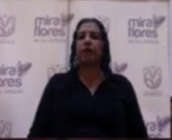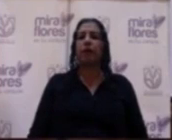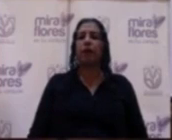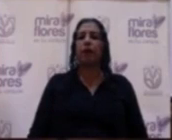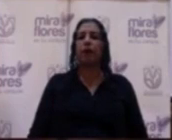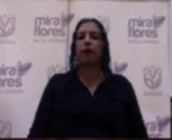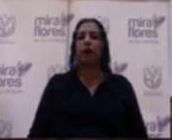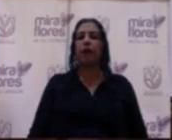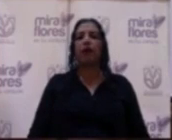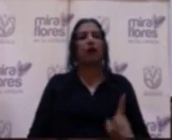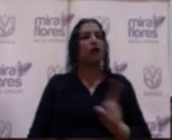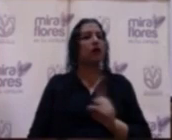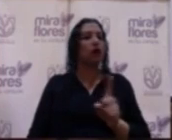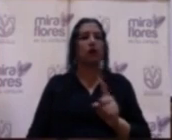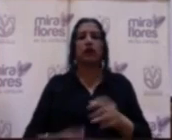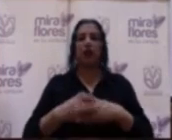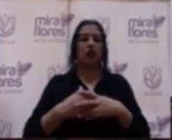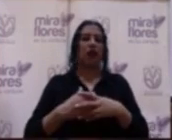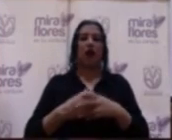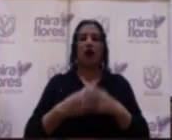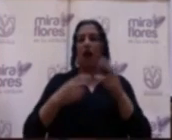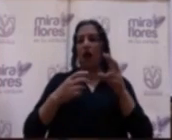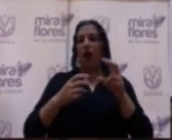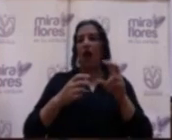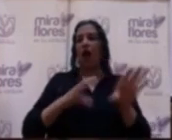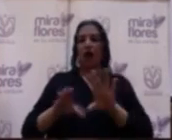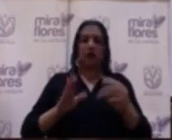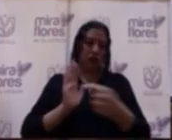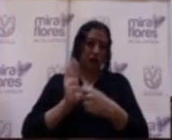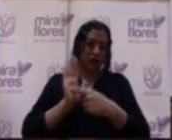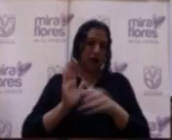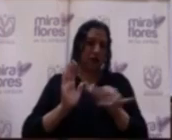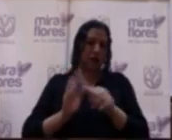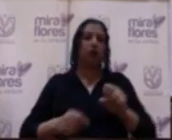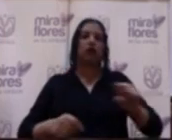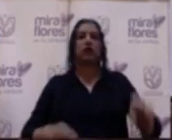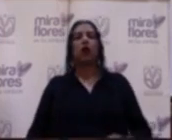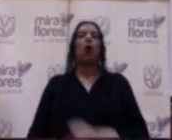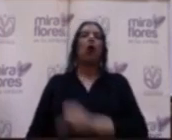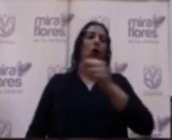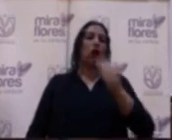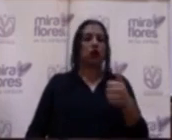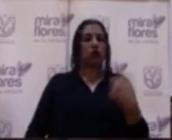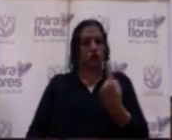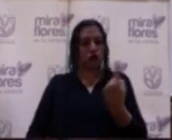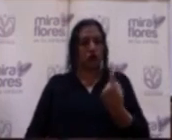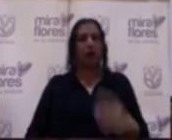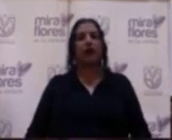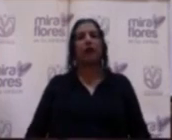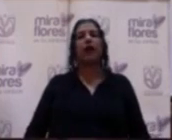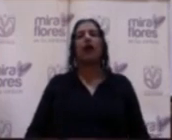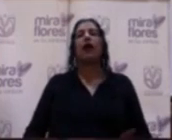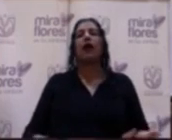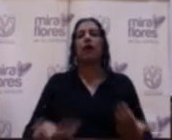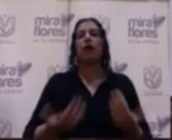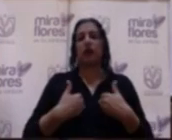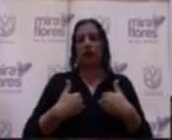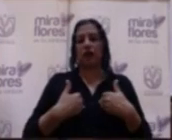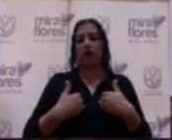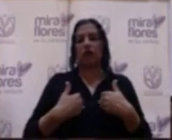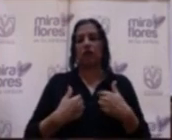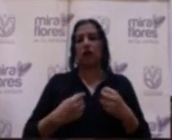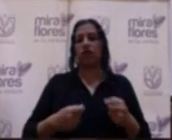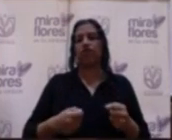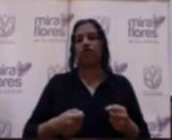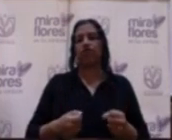no se iba a tener en cuenta para efectos de la aplicación del puntaje, sino únicamente para efectos de lograr un posicionamiento de